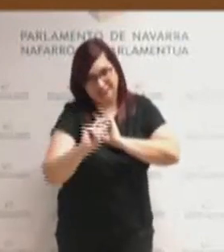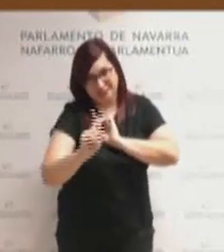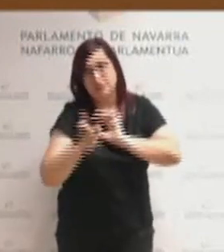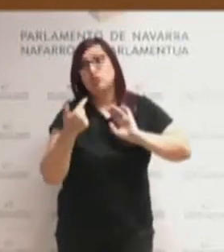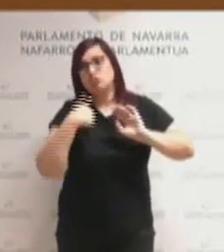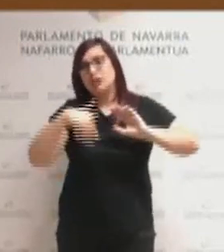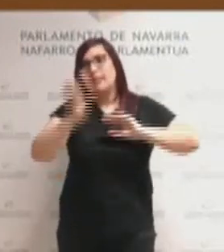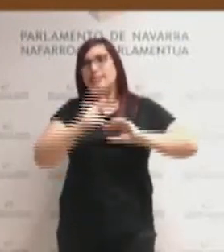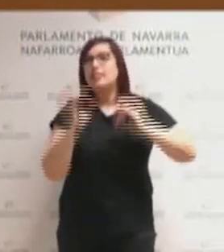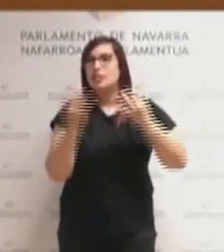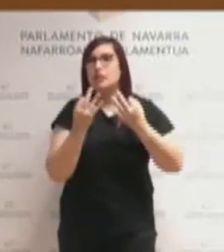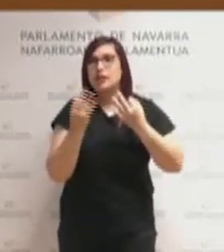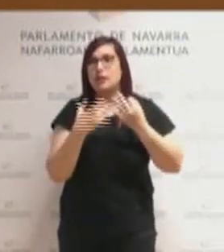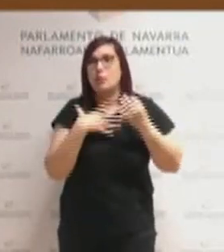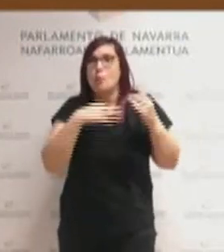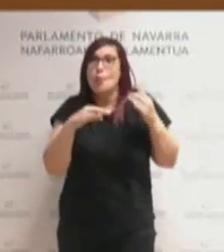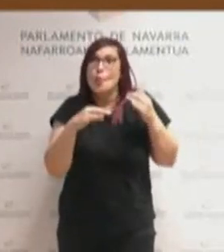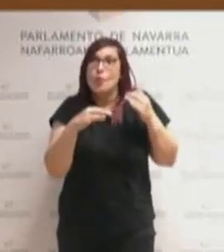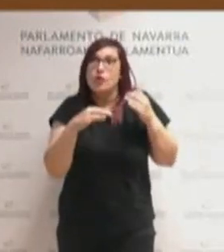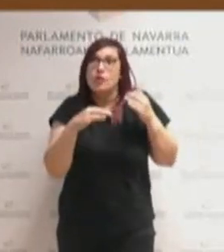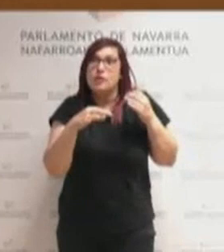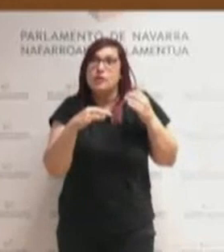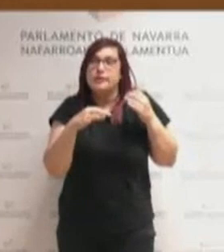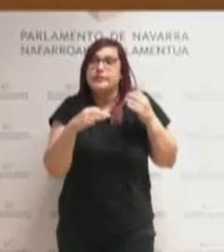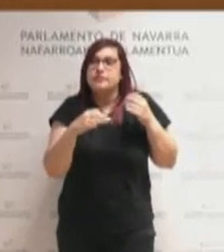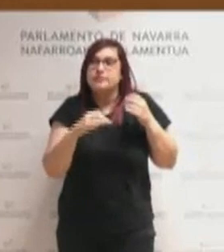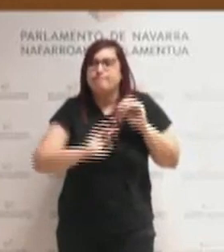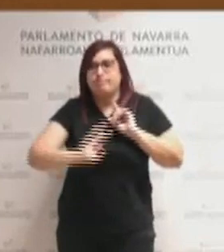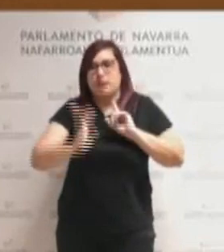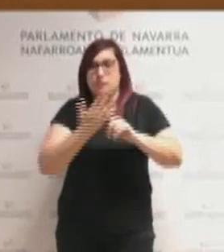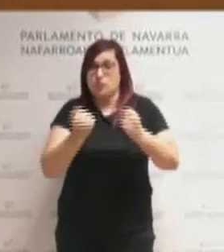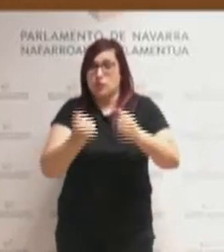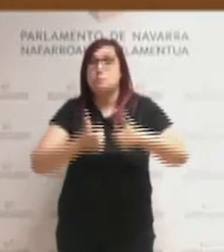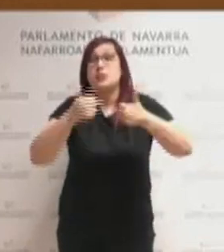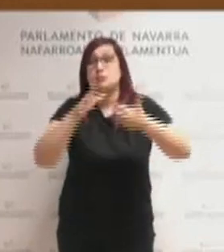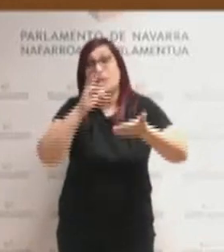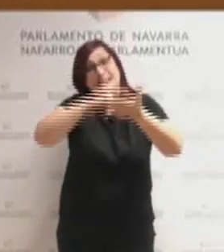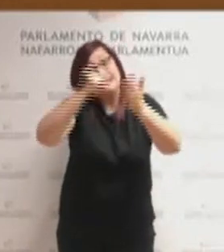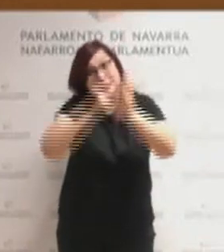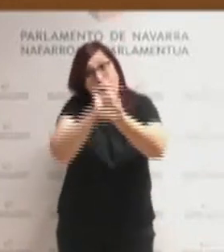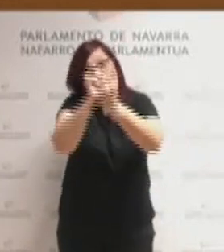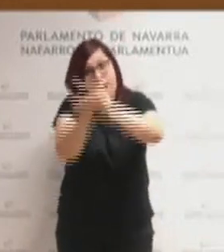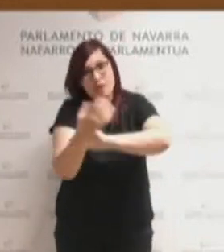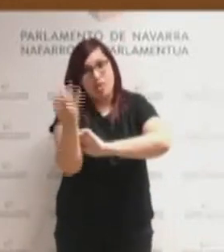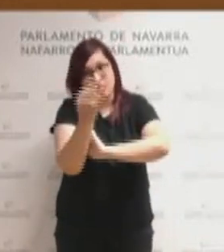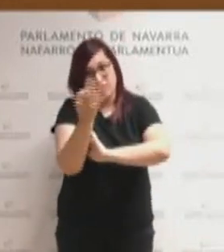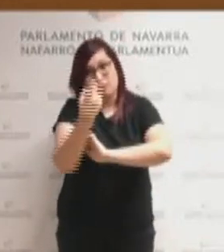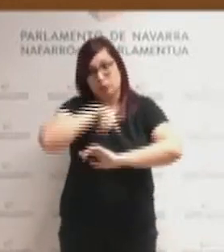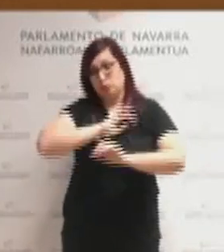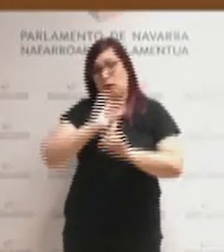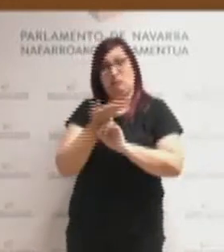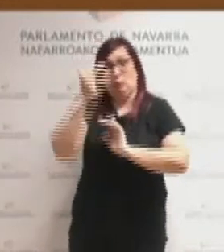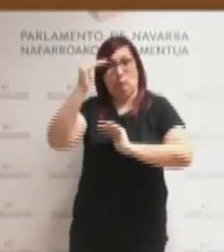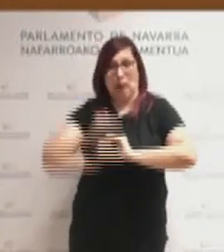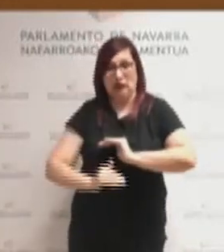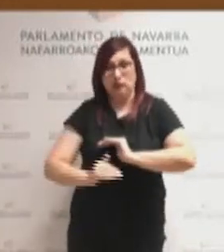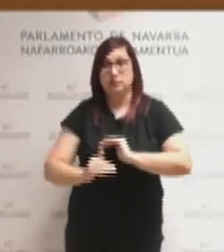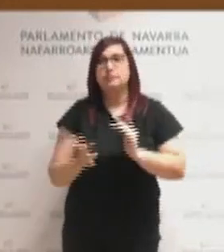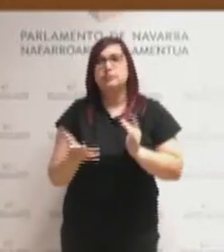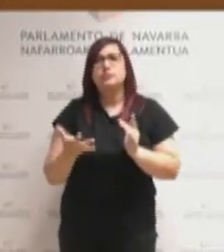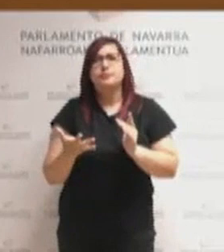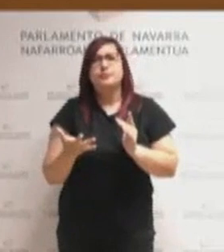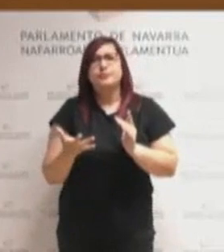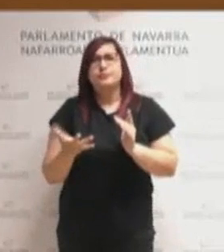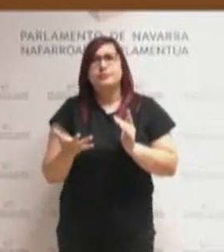les resulte más sangrante cambiar el sistema a ustedes que a nosotras mismas. En cualquier caso,